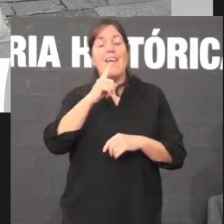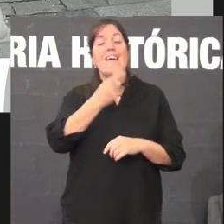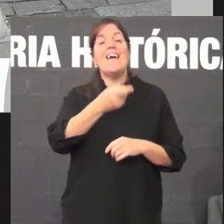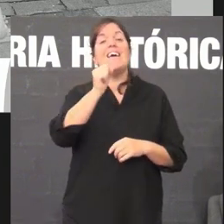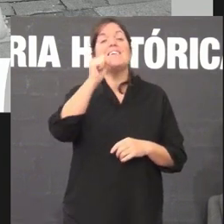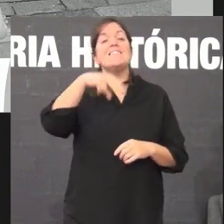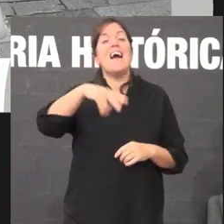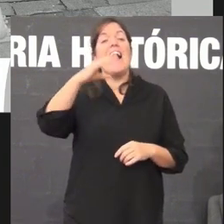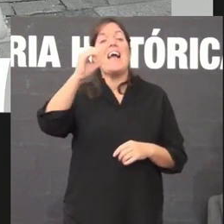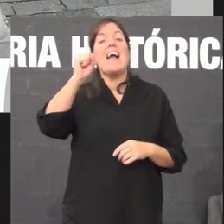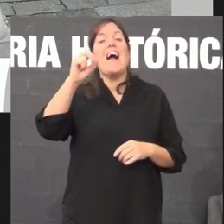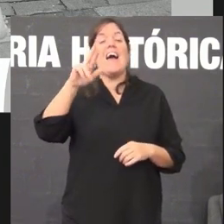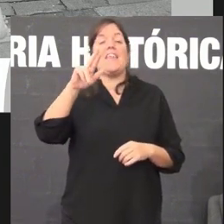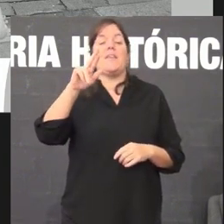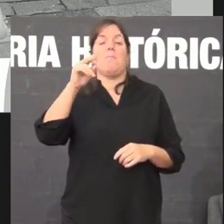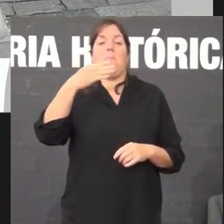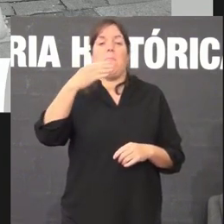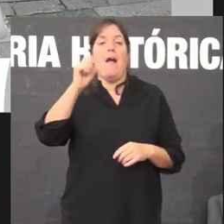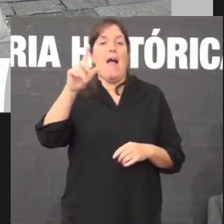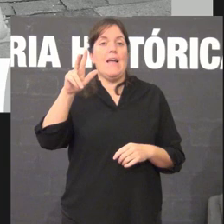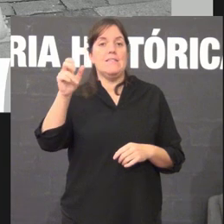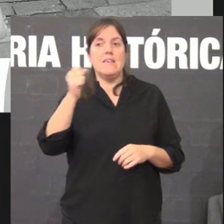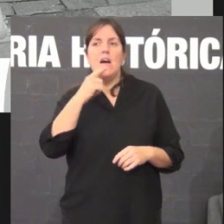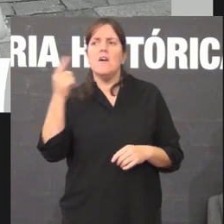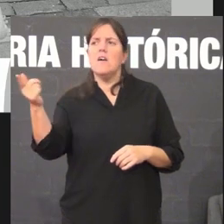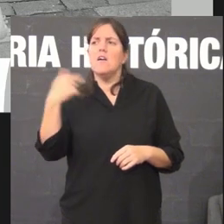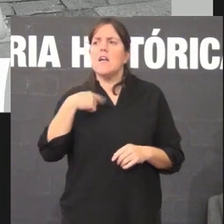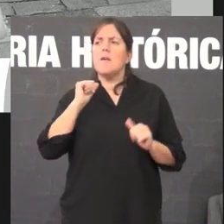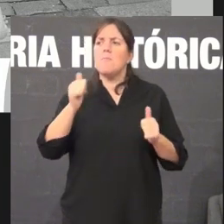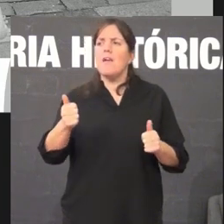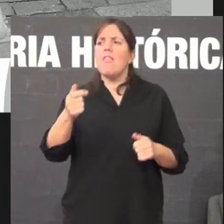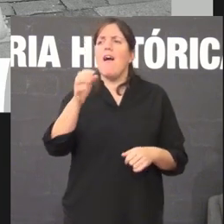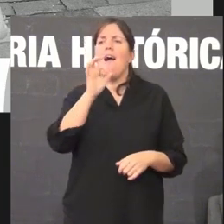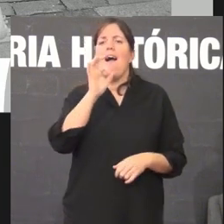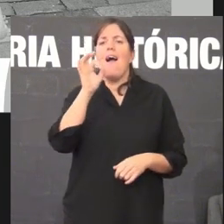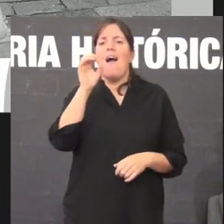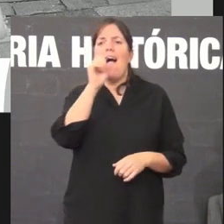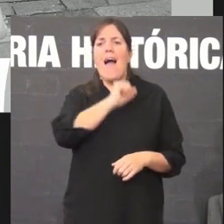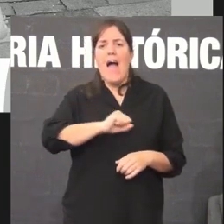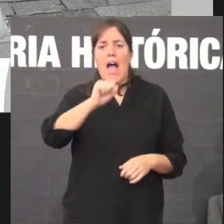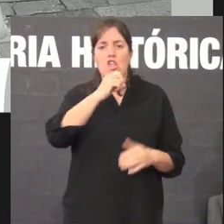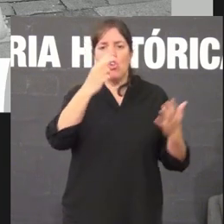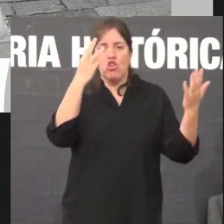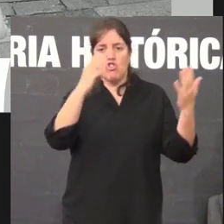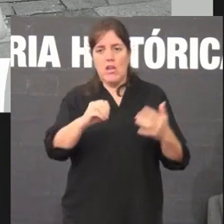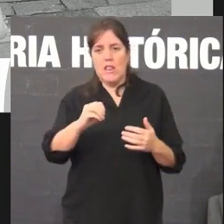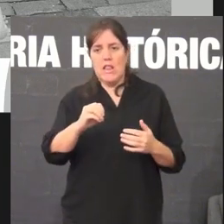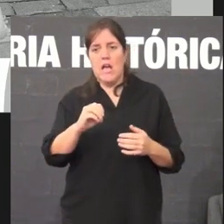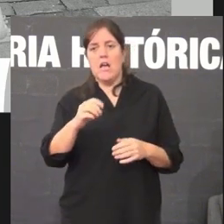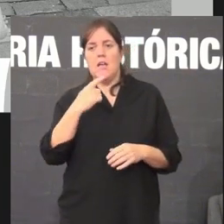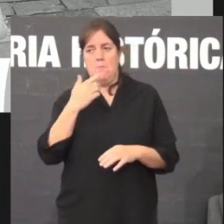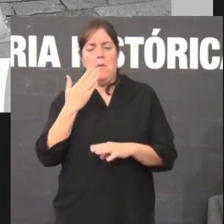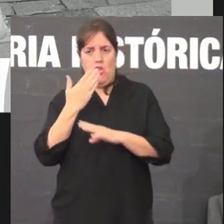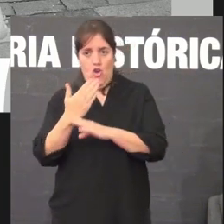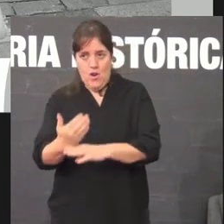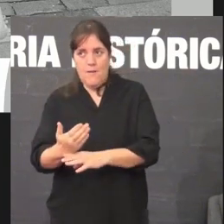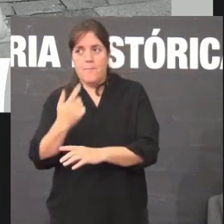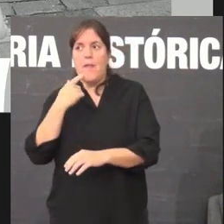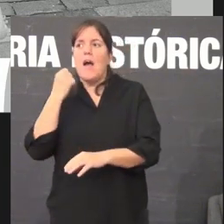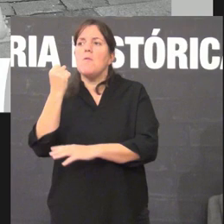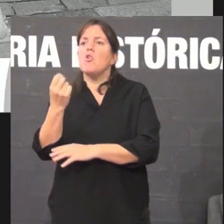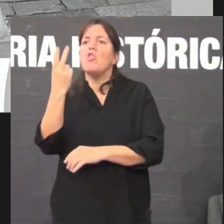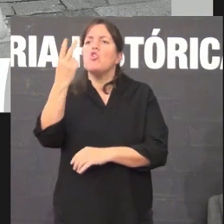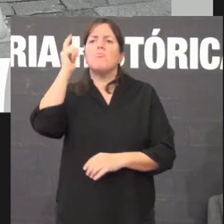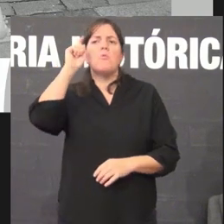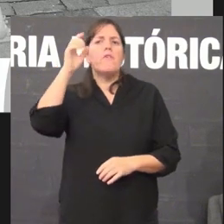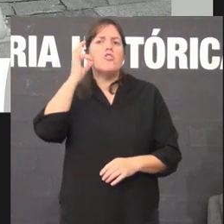é unha mobilización de comezos dos anos 80 en Baiona de apoio a dúas profesoras de primaria que falaban